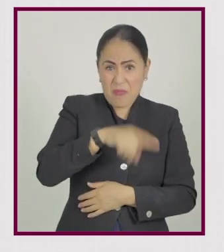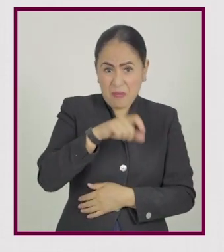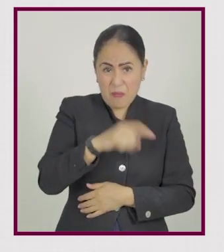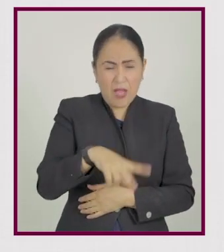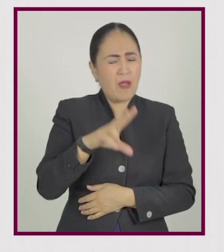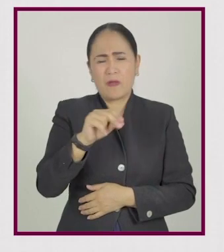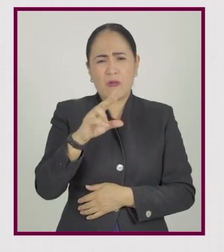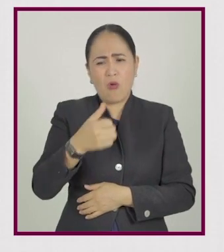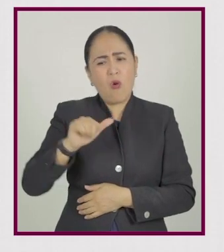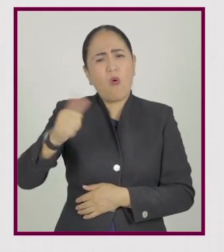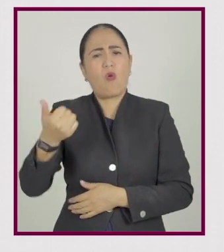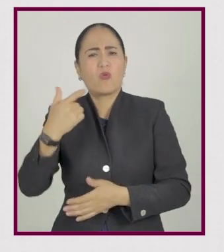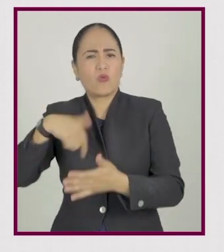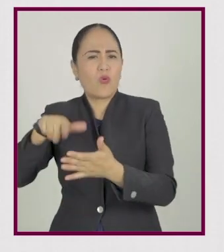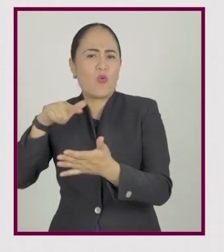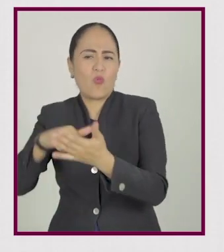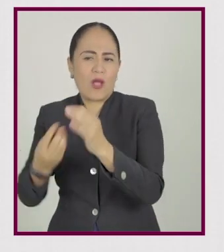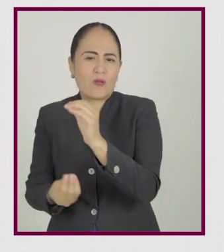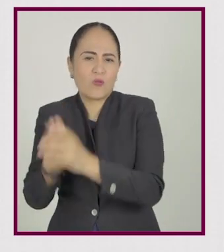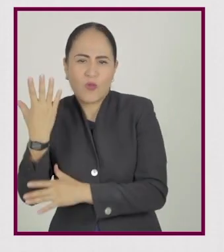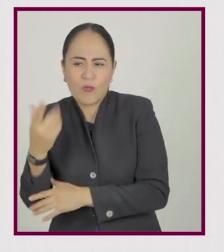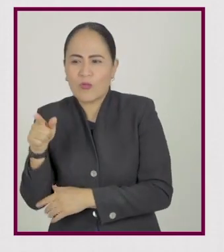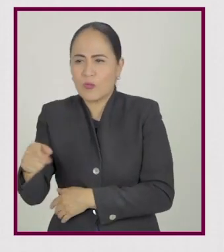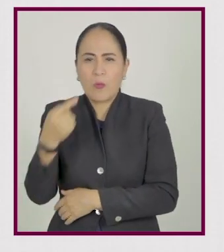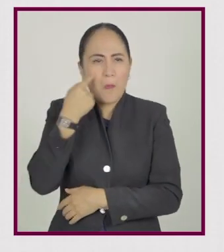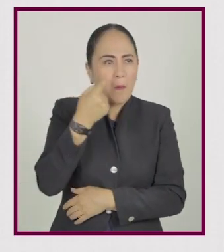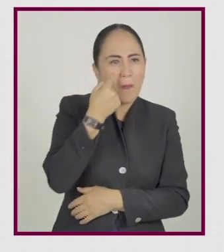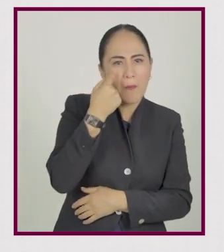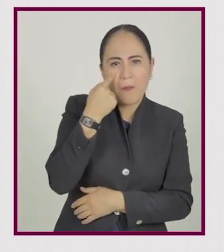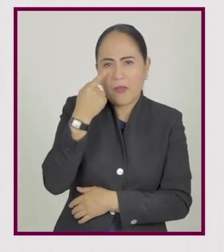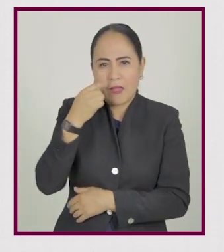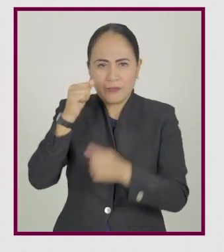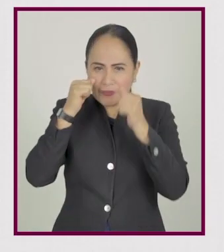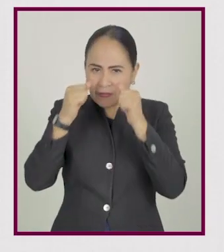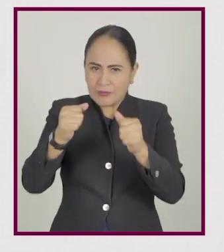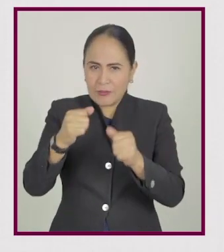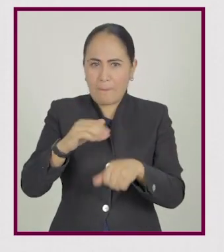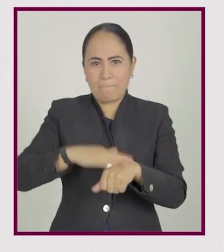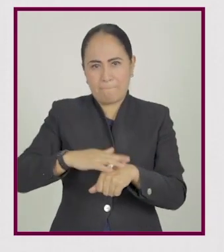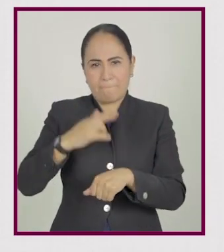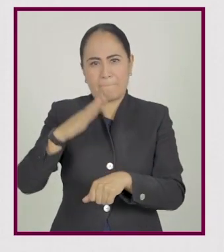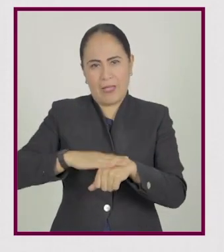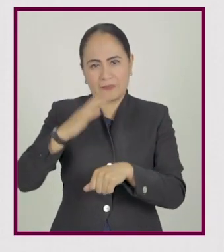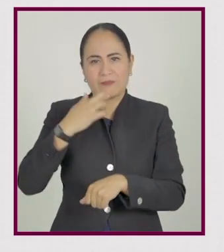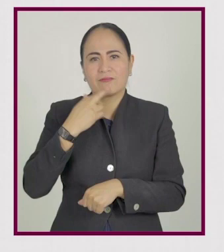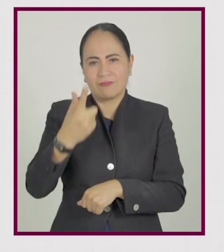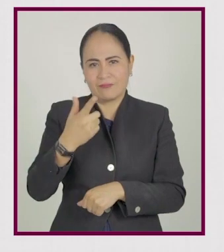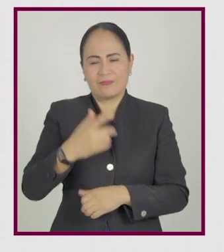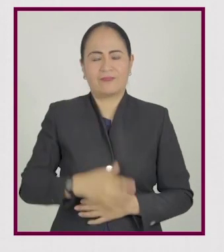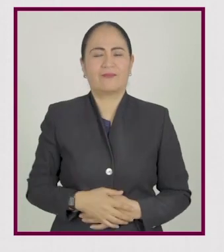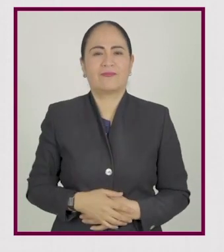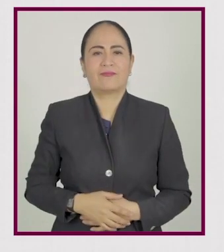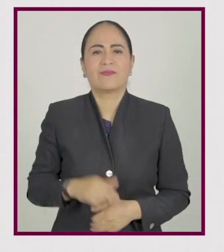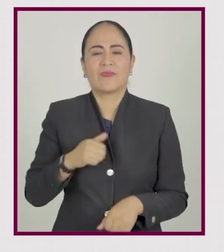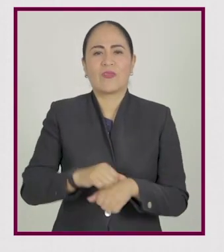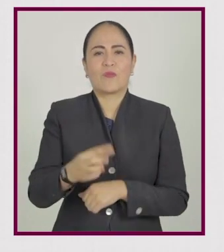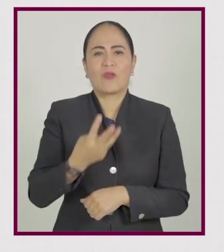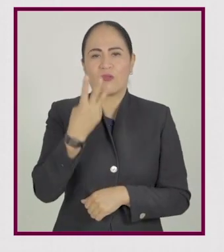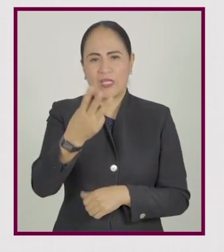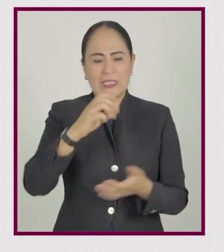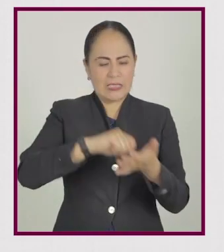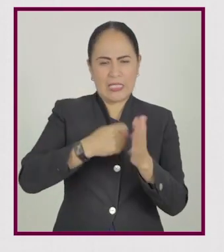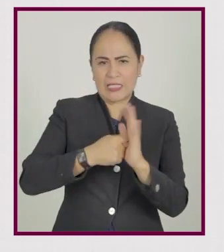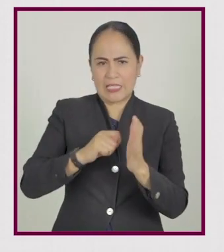novedad de los lugares va a ayudar a que tú estés hiper alerta y puedas mejorar tu atención. 3. Desarrolla